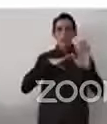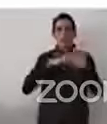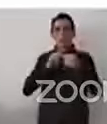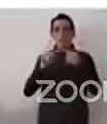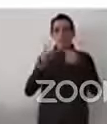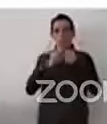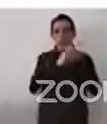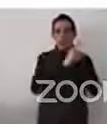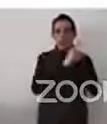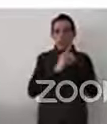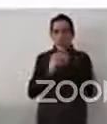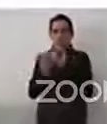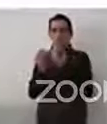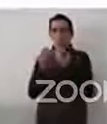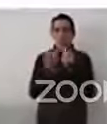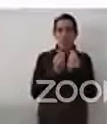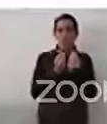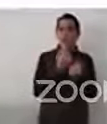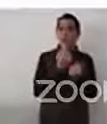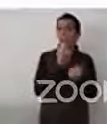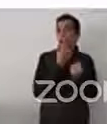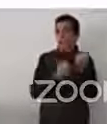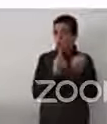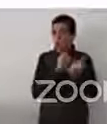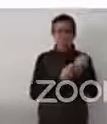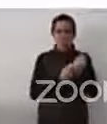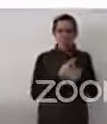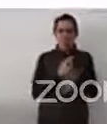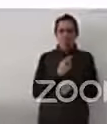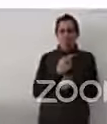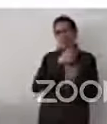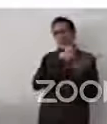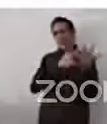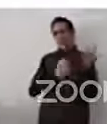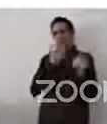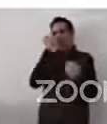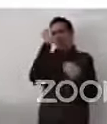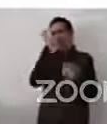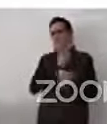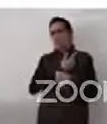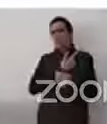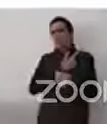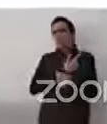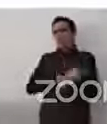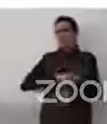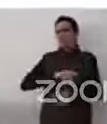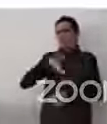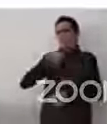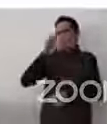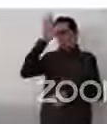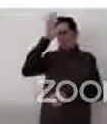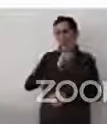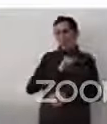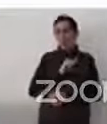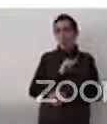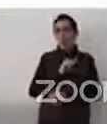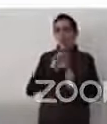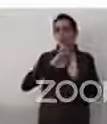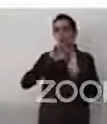no estaban de acuerdo con incluir el tema de la no discriminación a personas LGTBI.